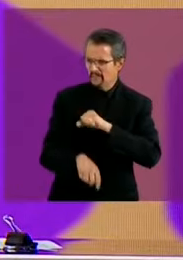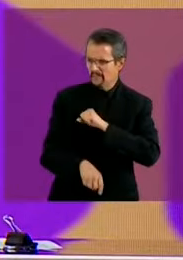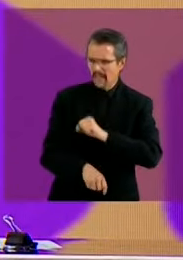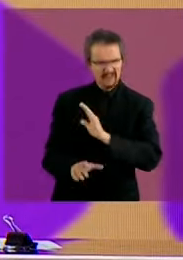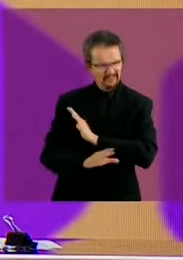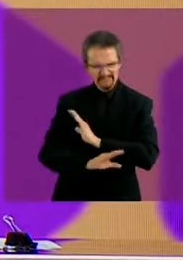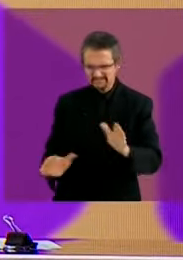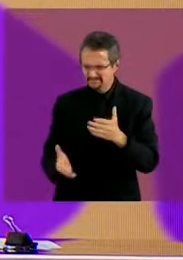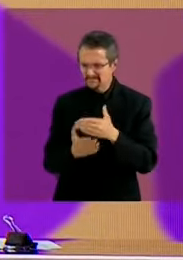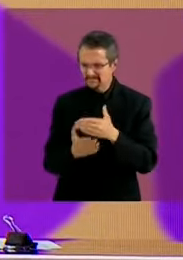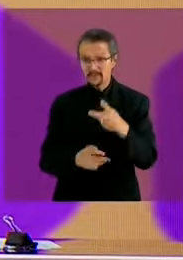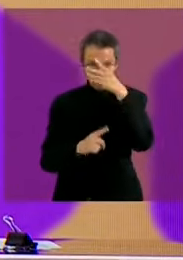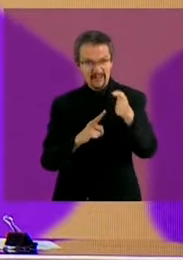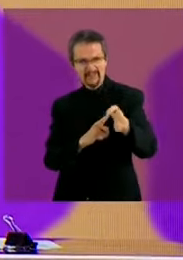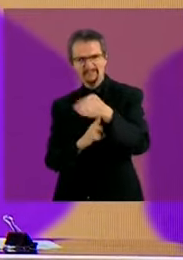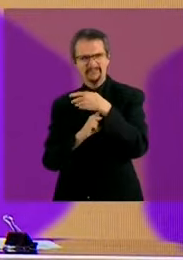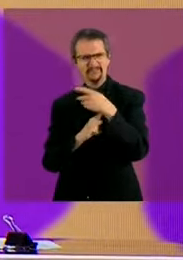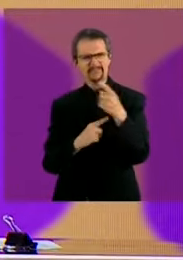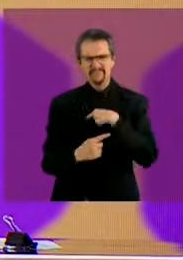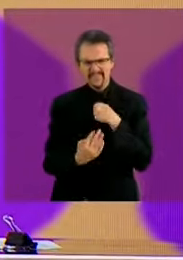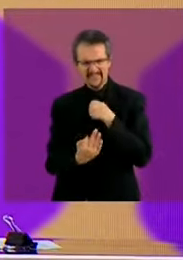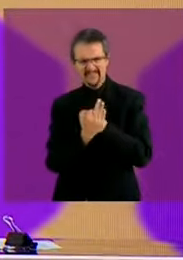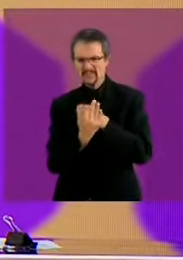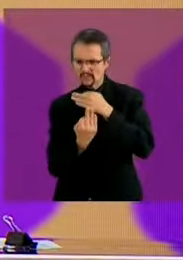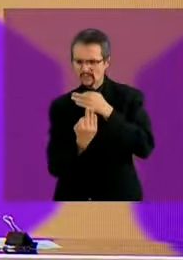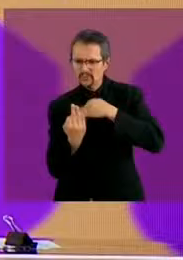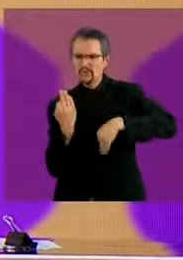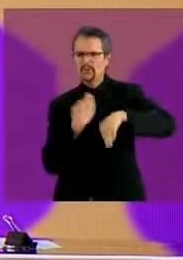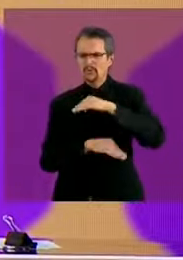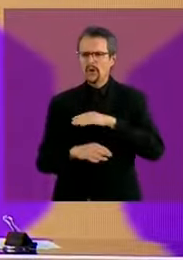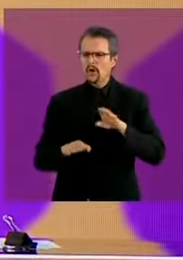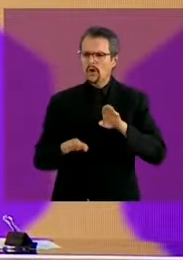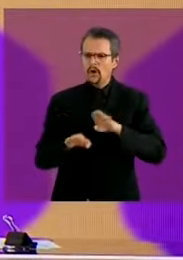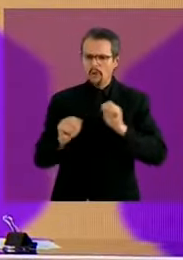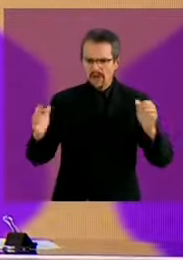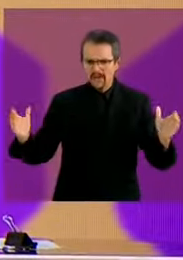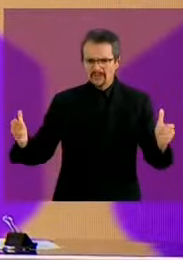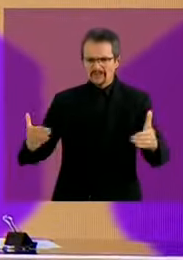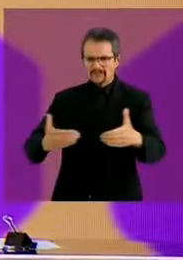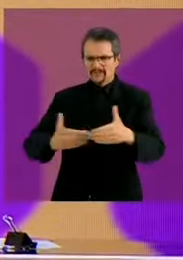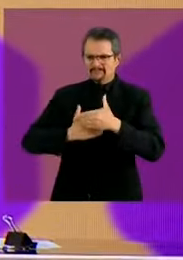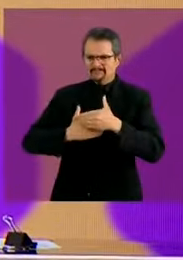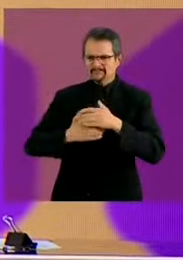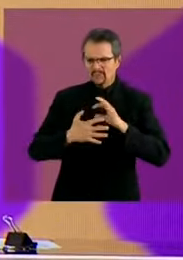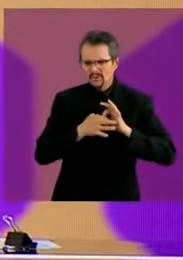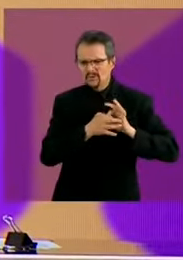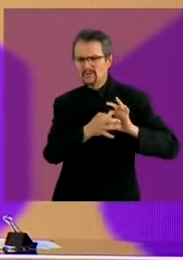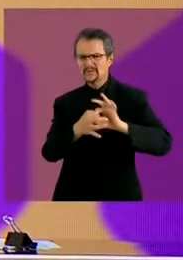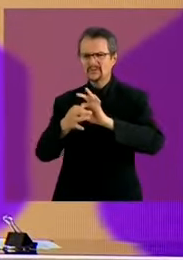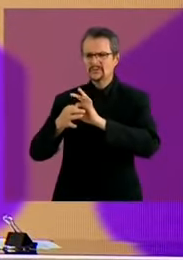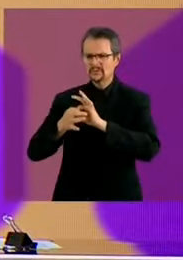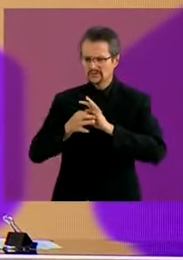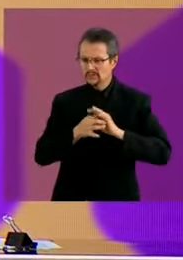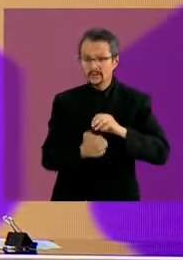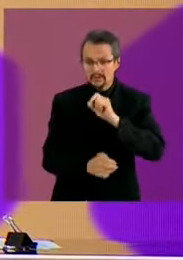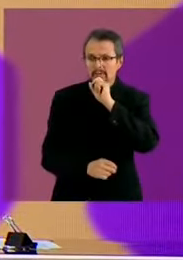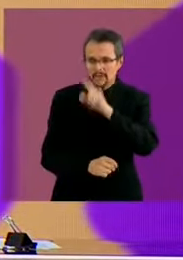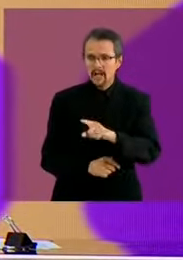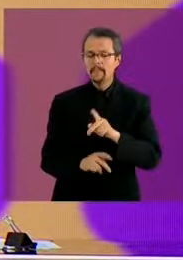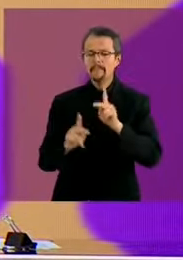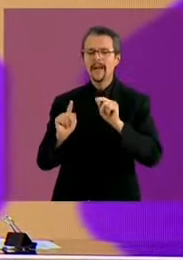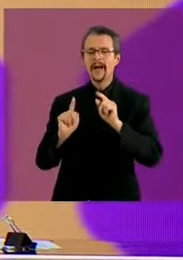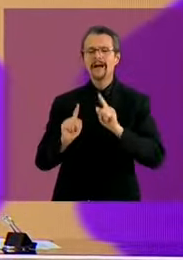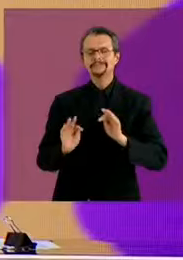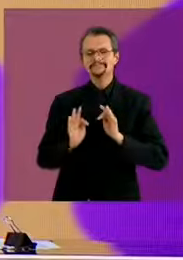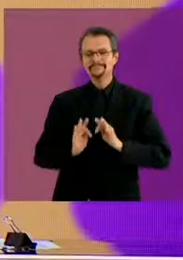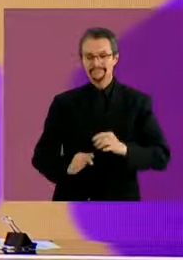cobijará a todos nos cobijará en unidad nos cobijará en paz voy a